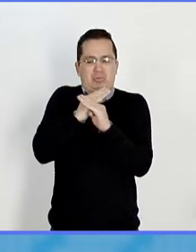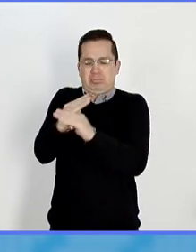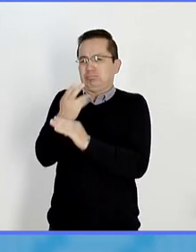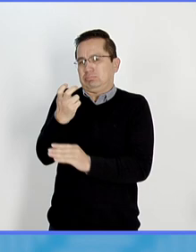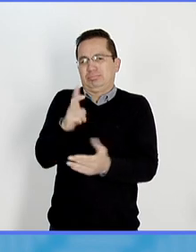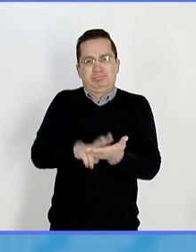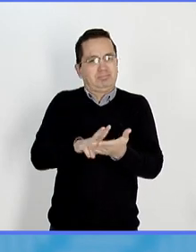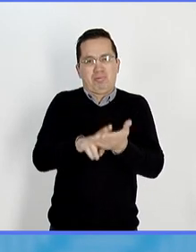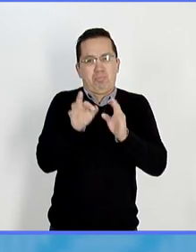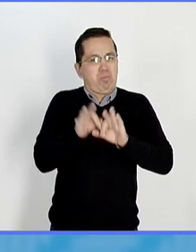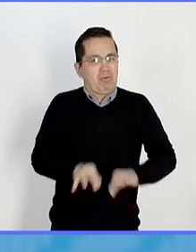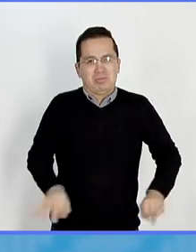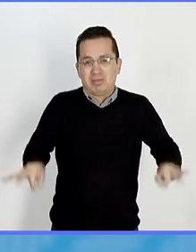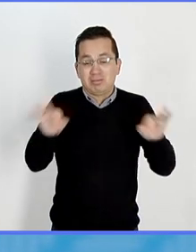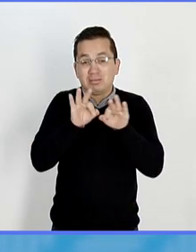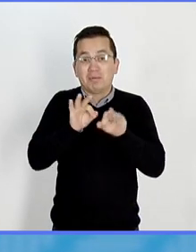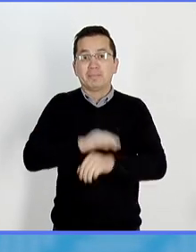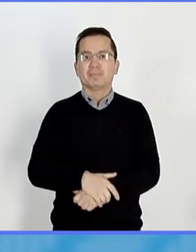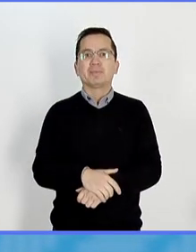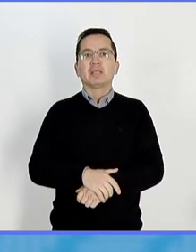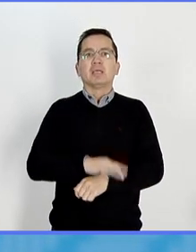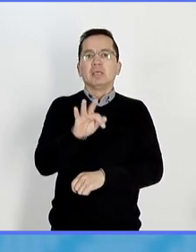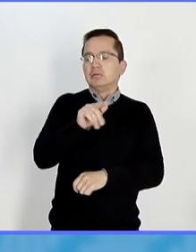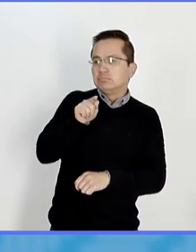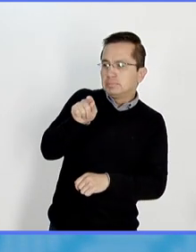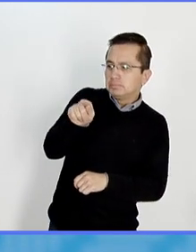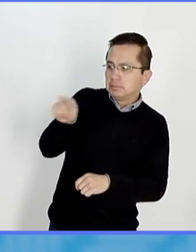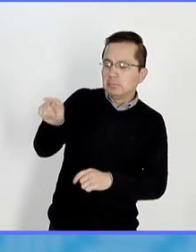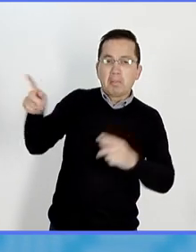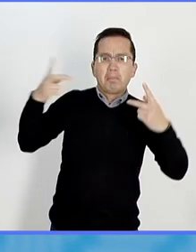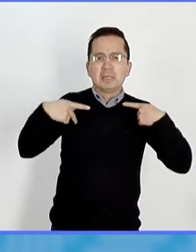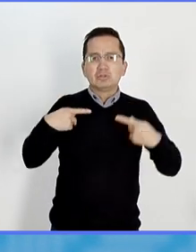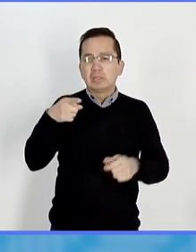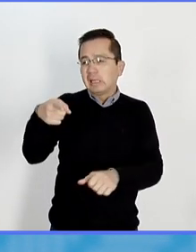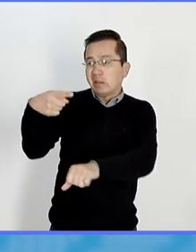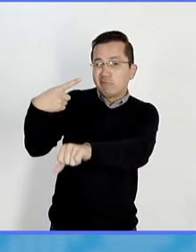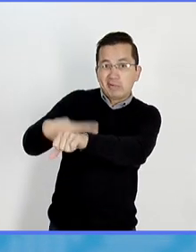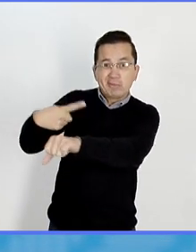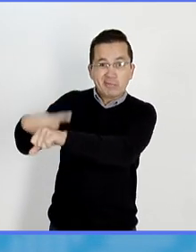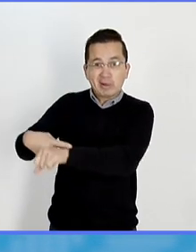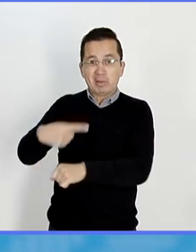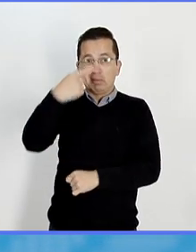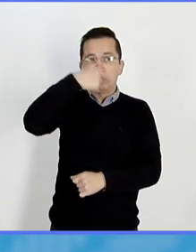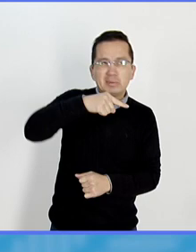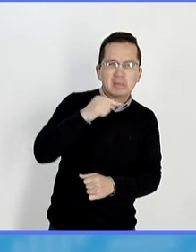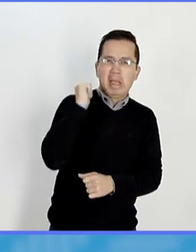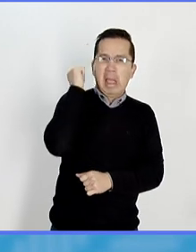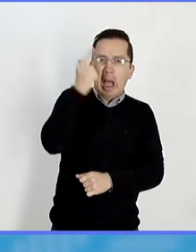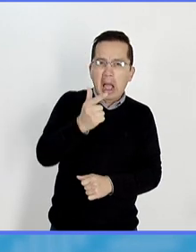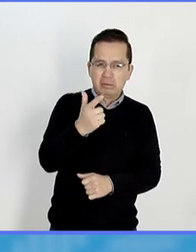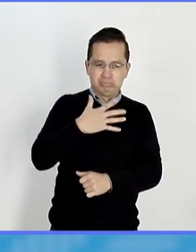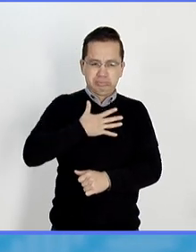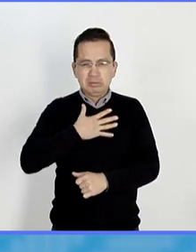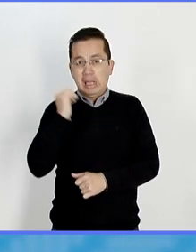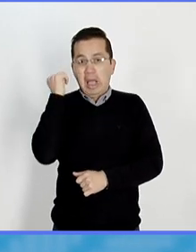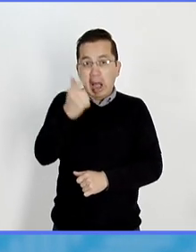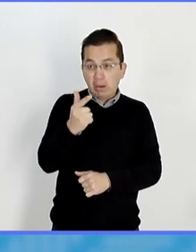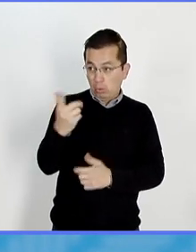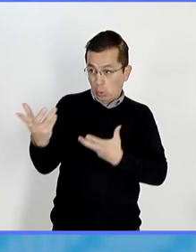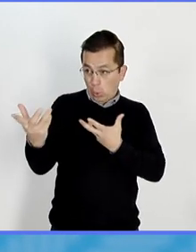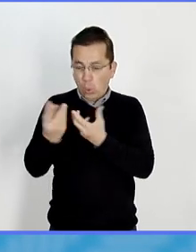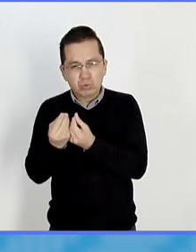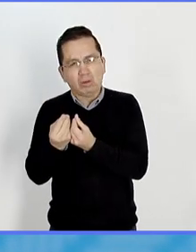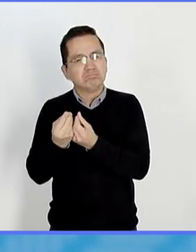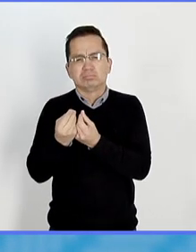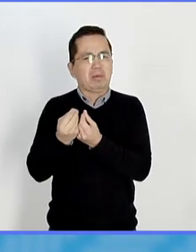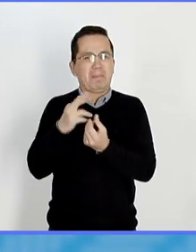Y el estar cerca de personas que tienen síntomas respiratorios o tener síntomas respiratorios es mejor